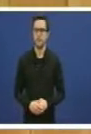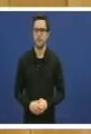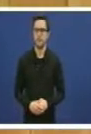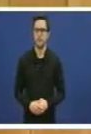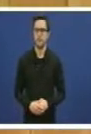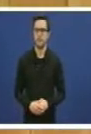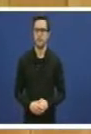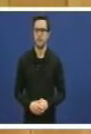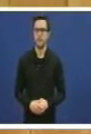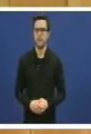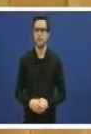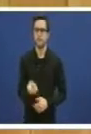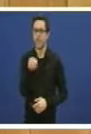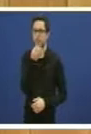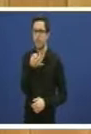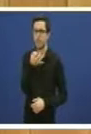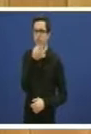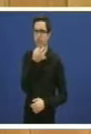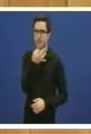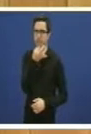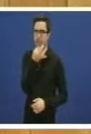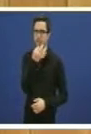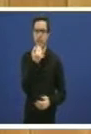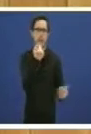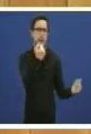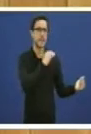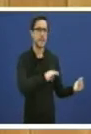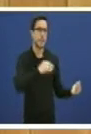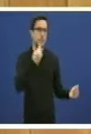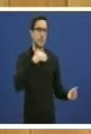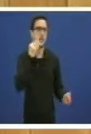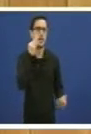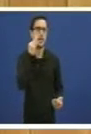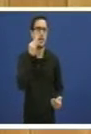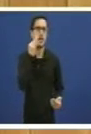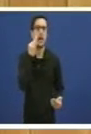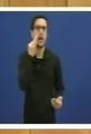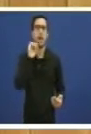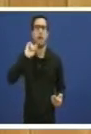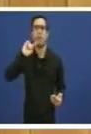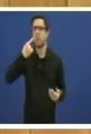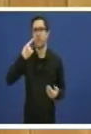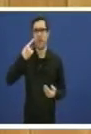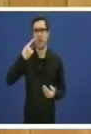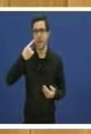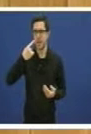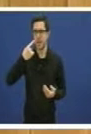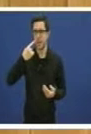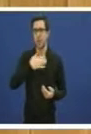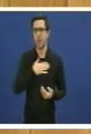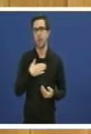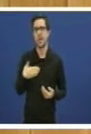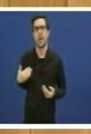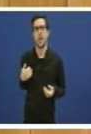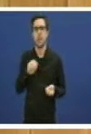Boa tarde Moitas gracias señora presidenta O primero o primero que quero